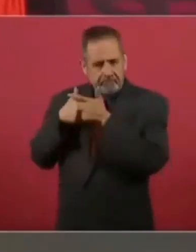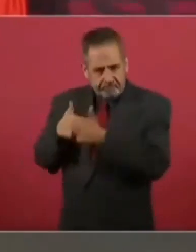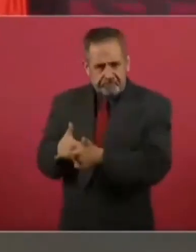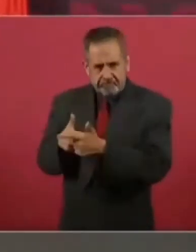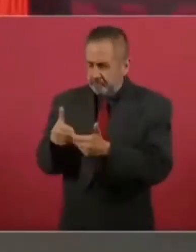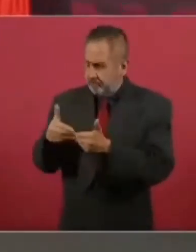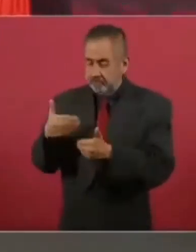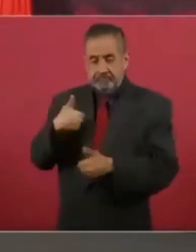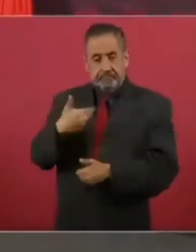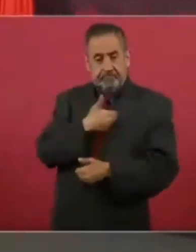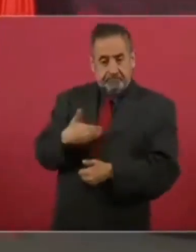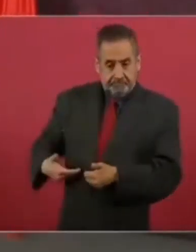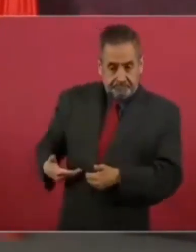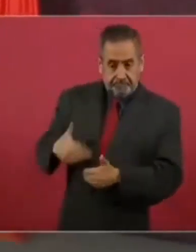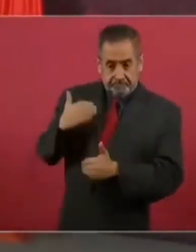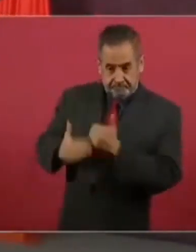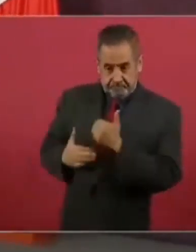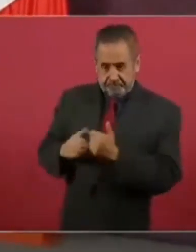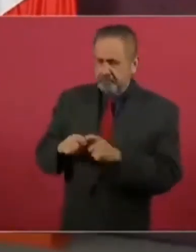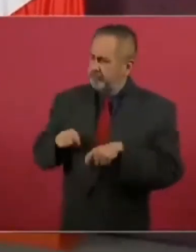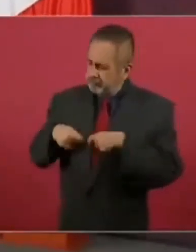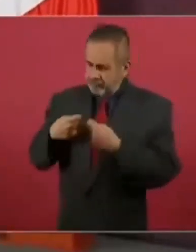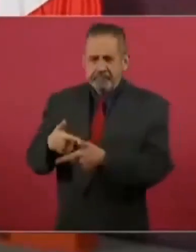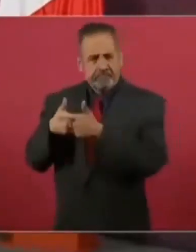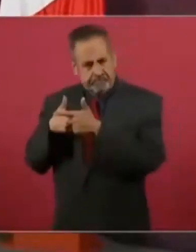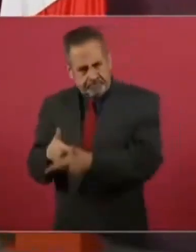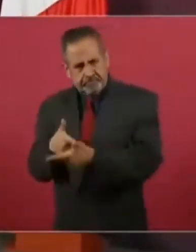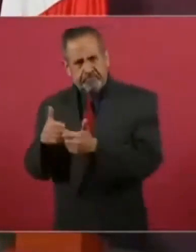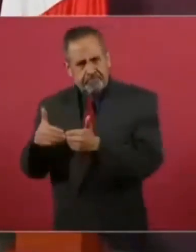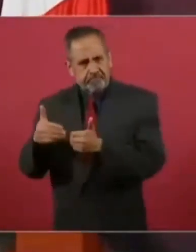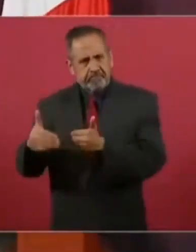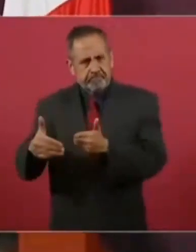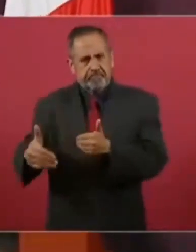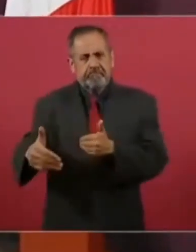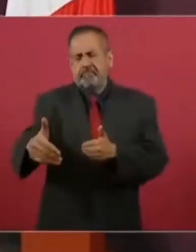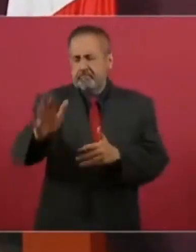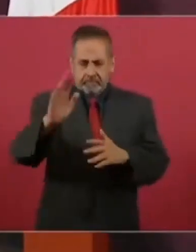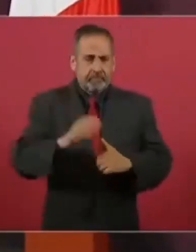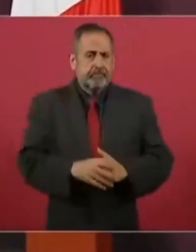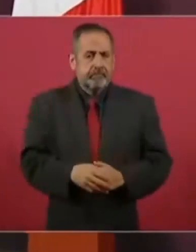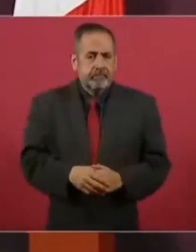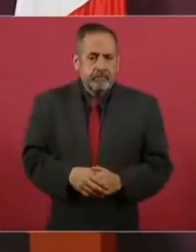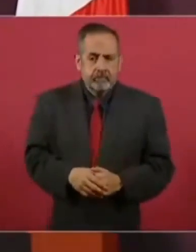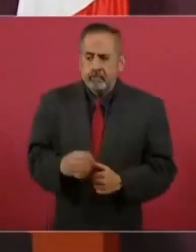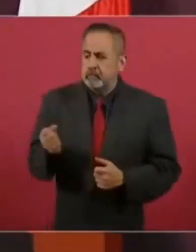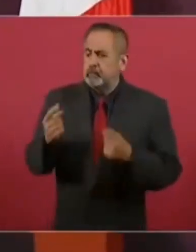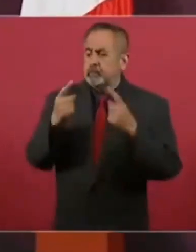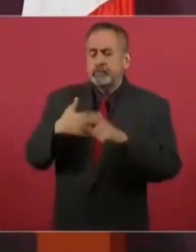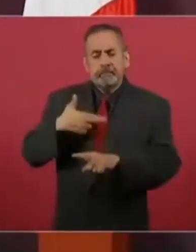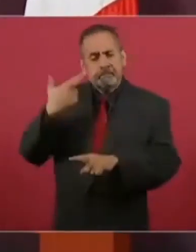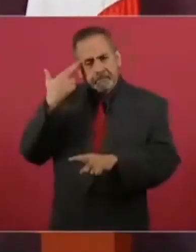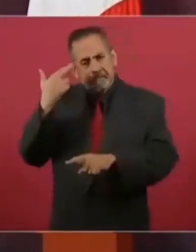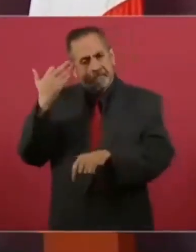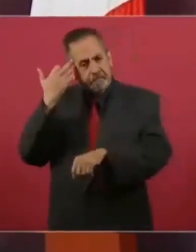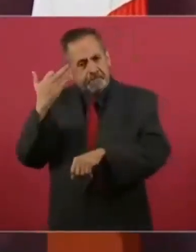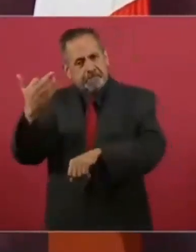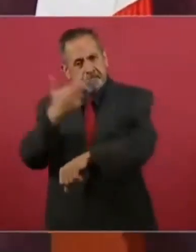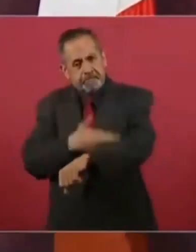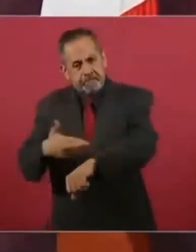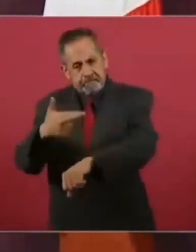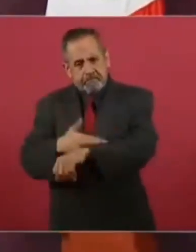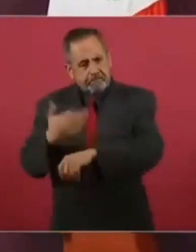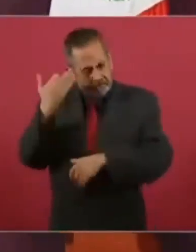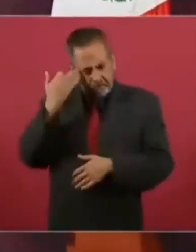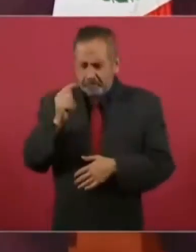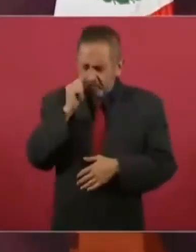Entonces, asuntos que llevan años se van a ir